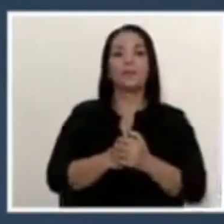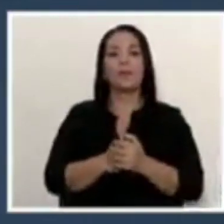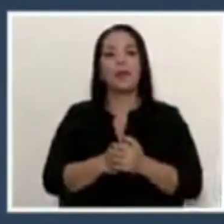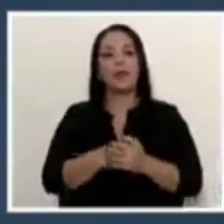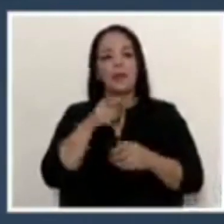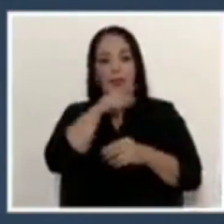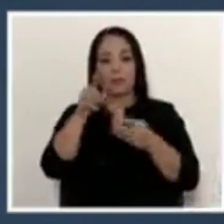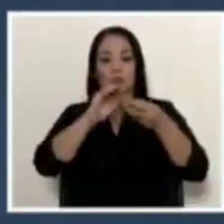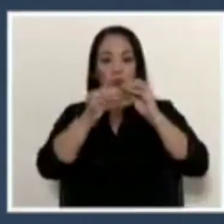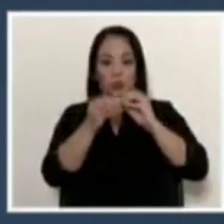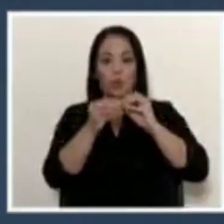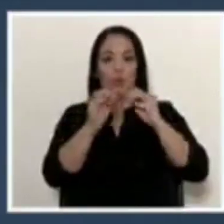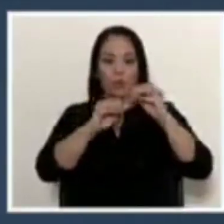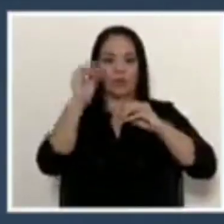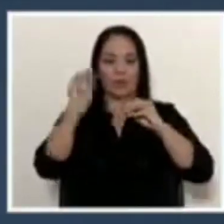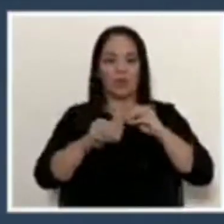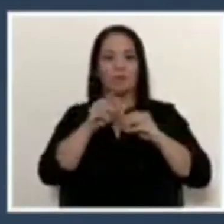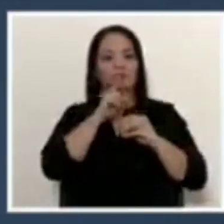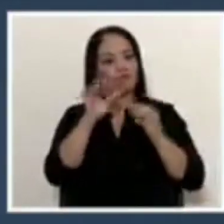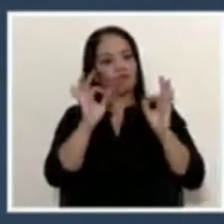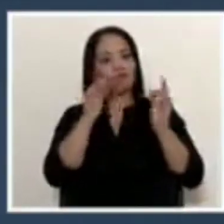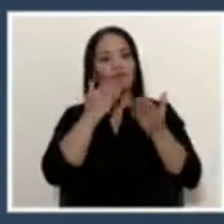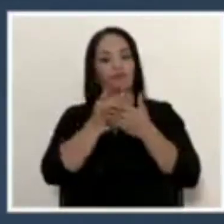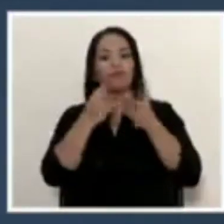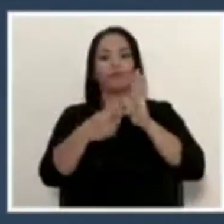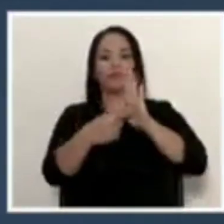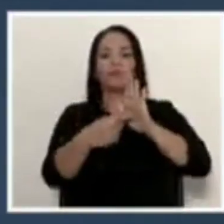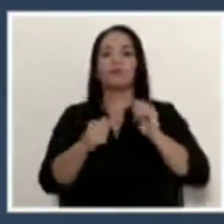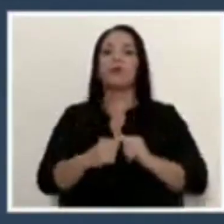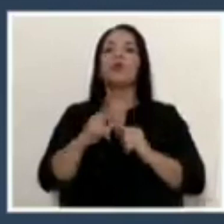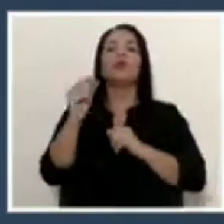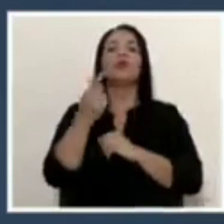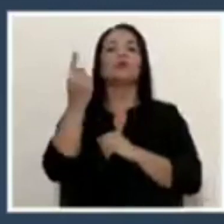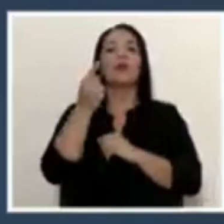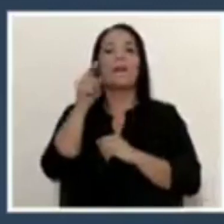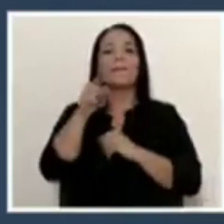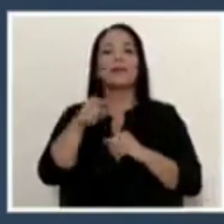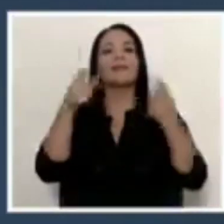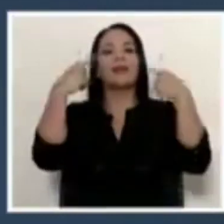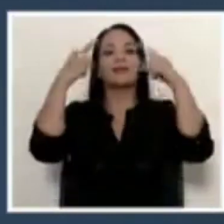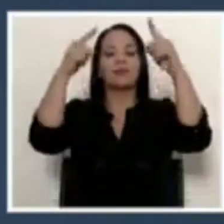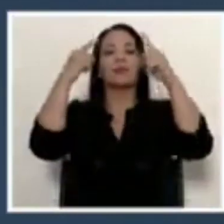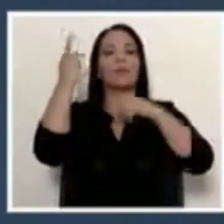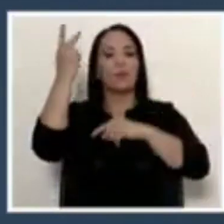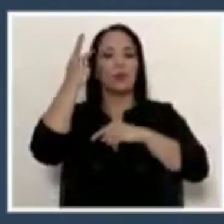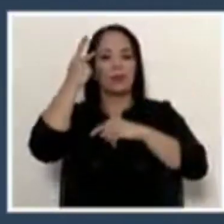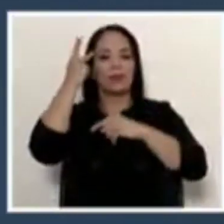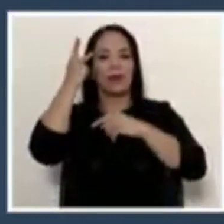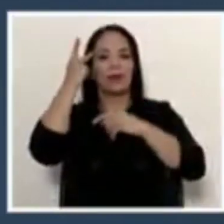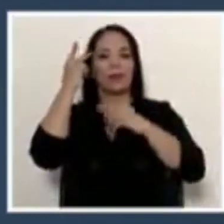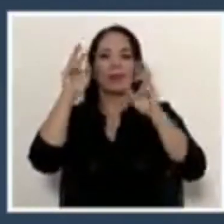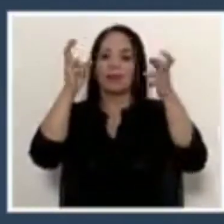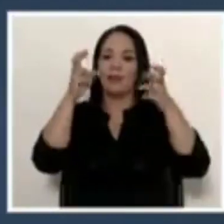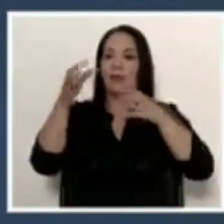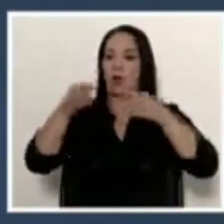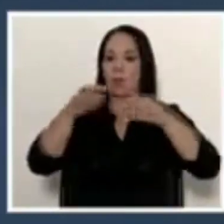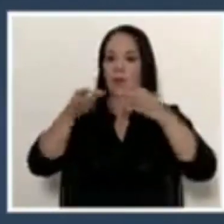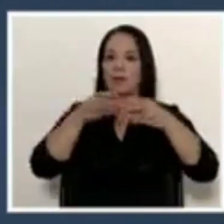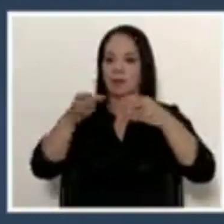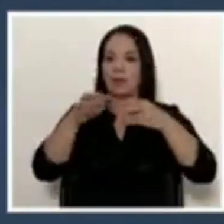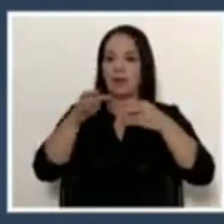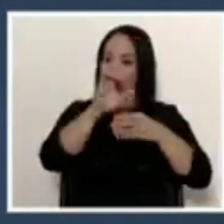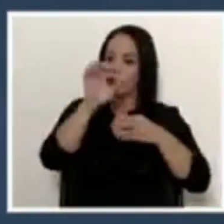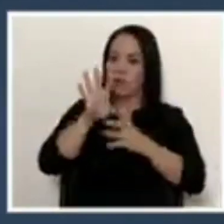son bastante reveladoras, no solamente de la exitosa política de inserción comercial que estamos todavía